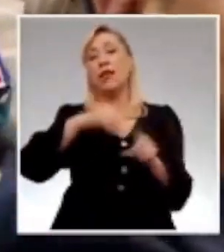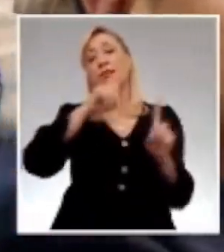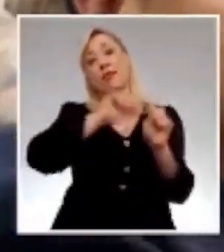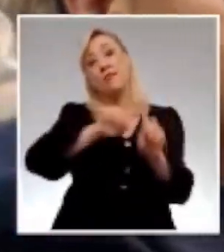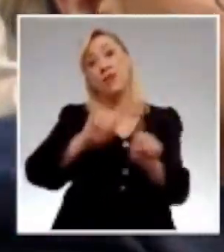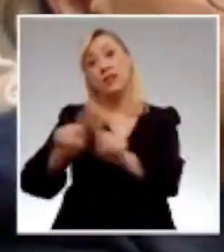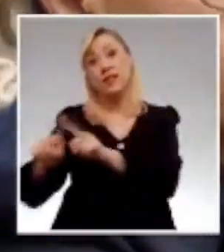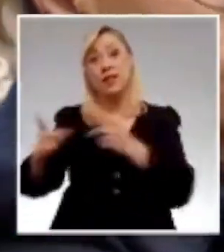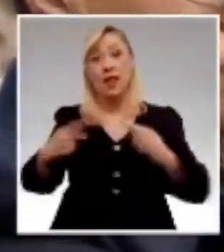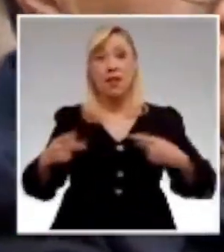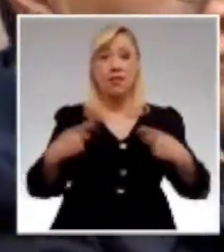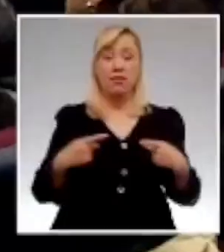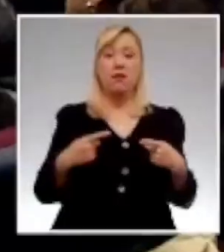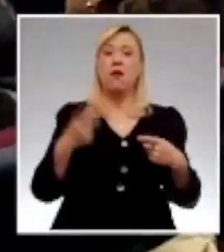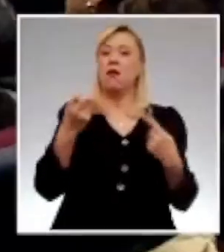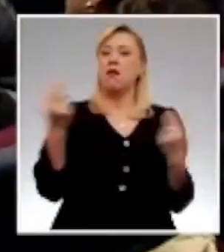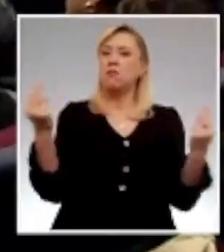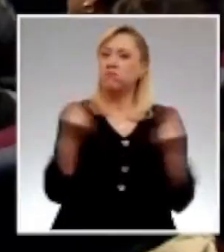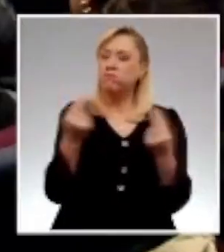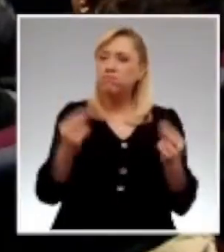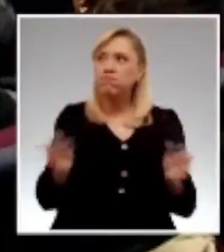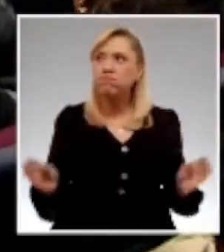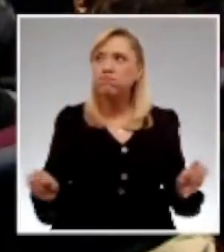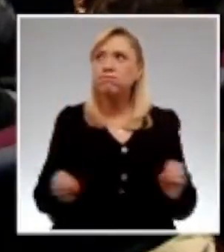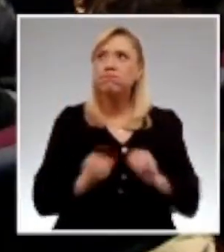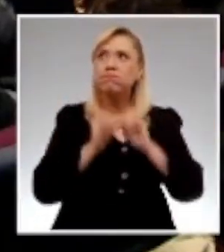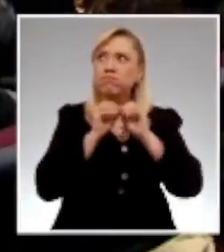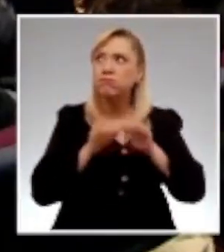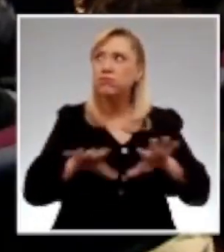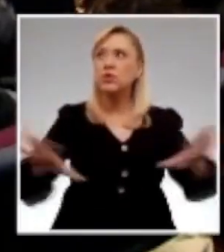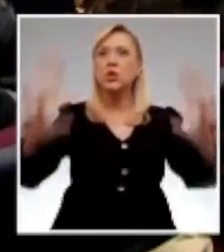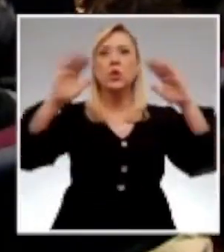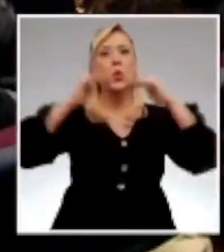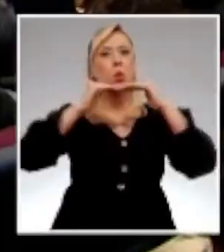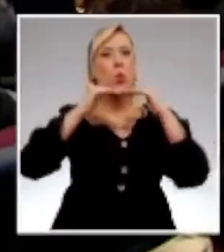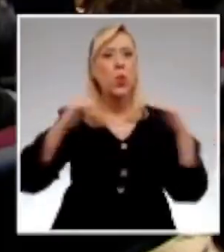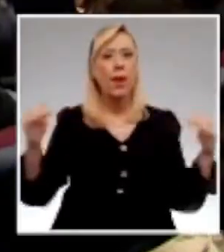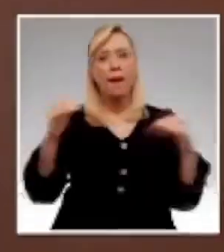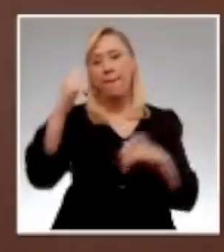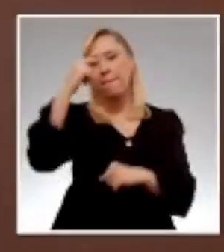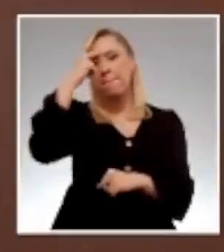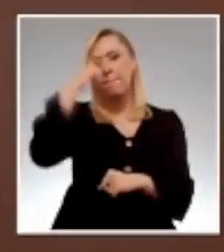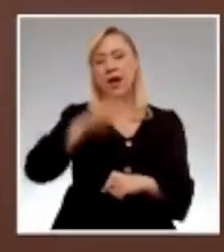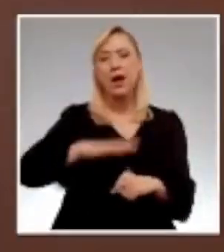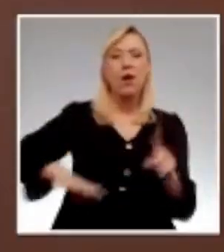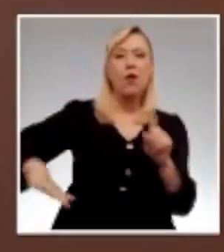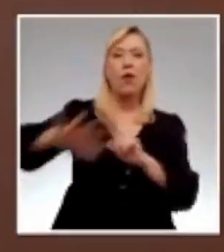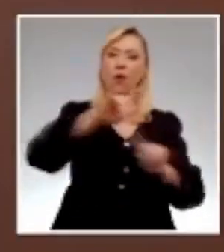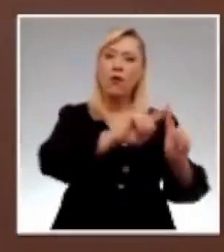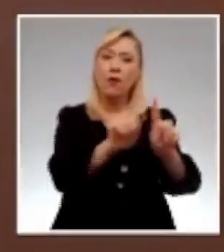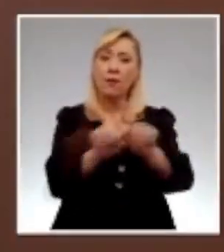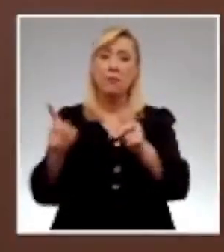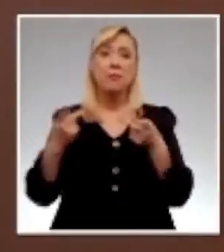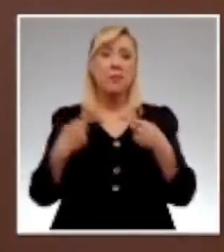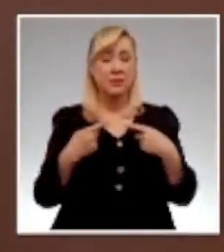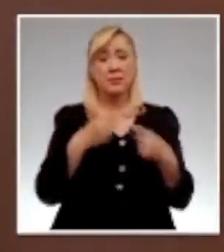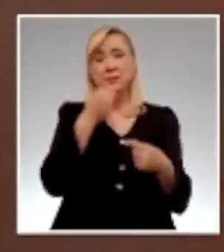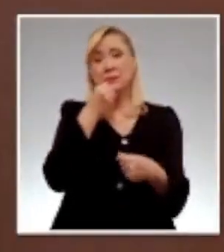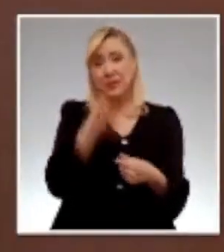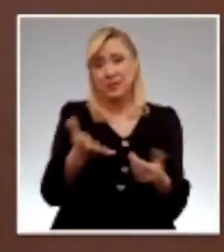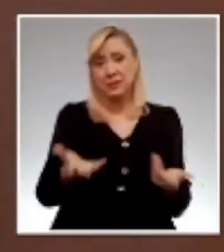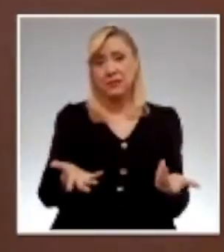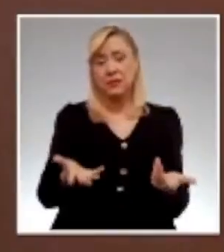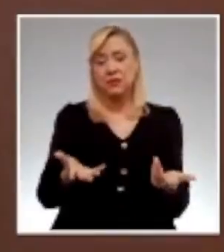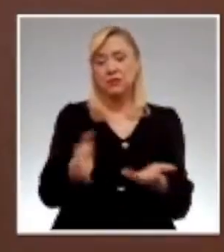esencial promover la equidad, ya que la diversidad enriquece a una sociedad. El problema de la diversidad es la exclusión.